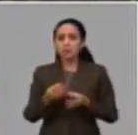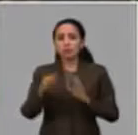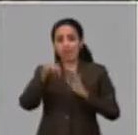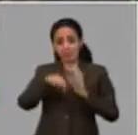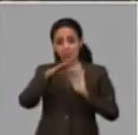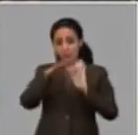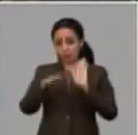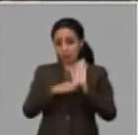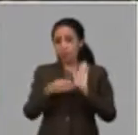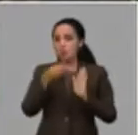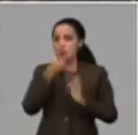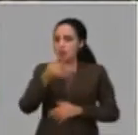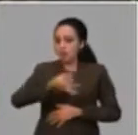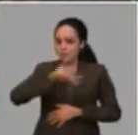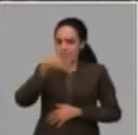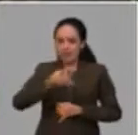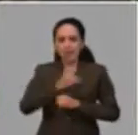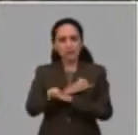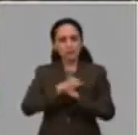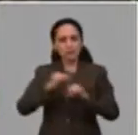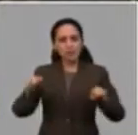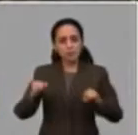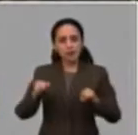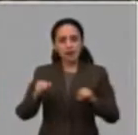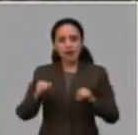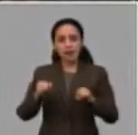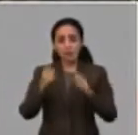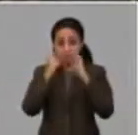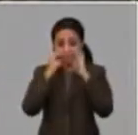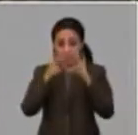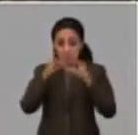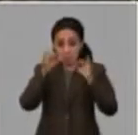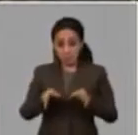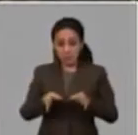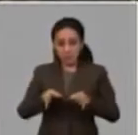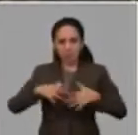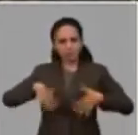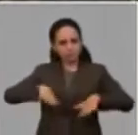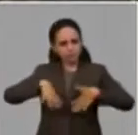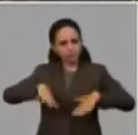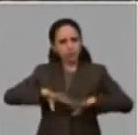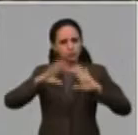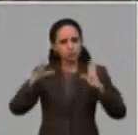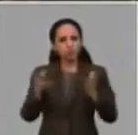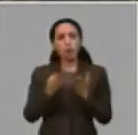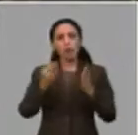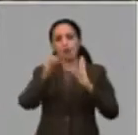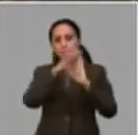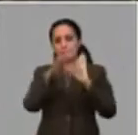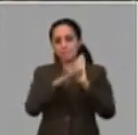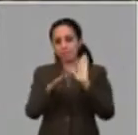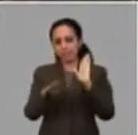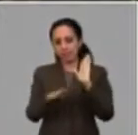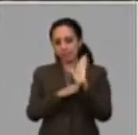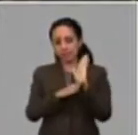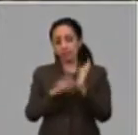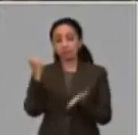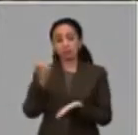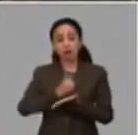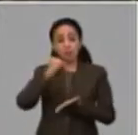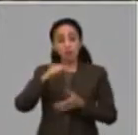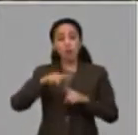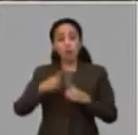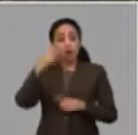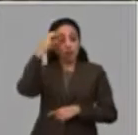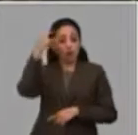de compartir y de informar en directo el acontecer de todas las medidas, en primer lugar, que se han aprobado por el